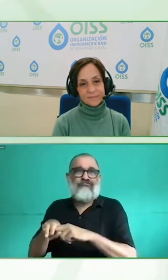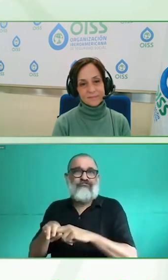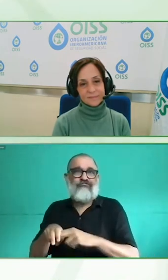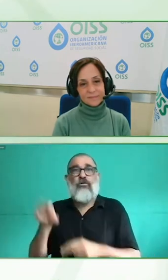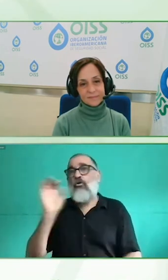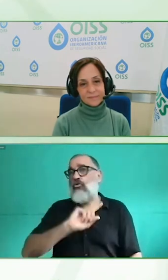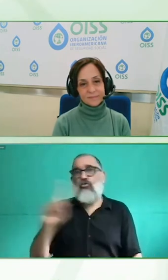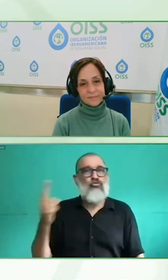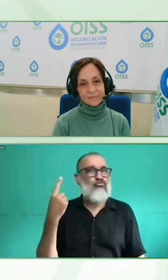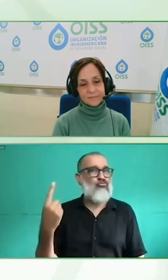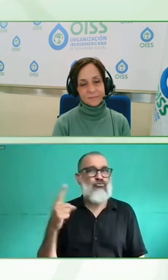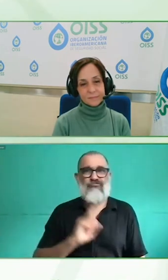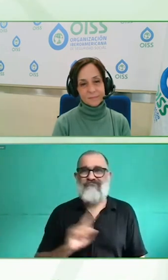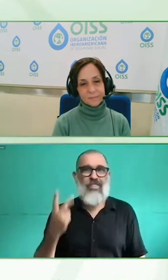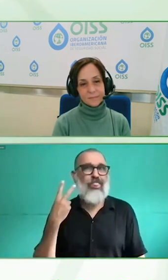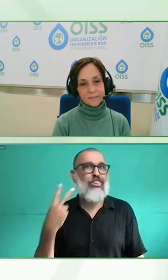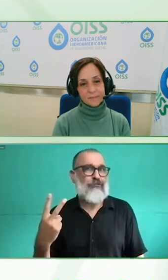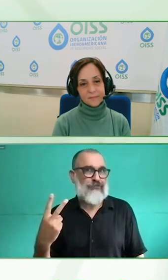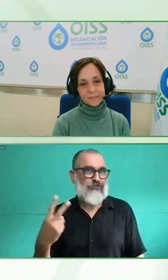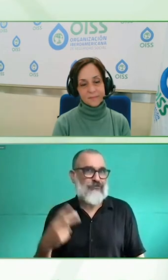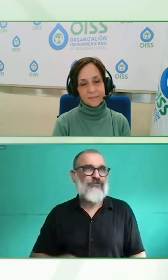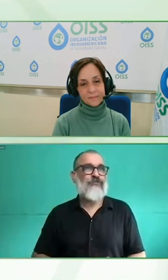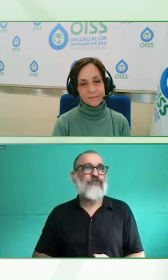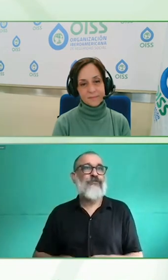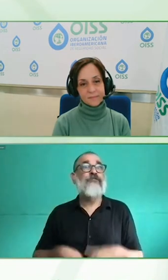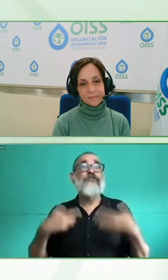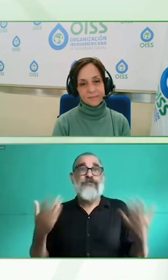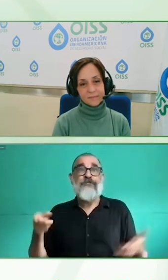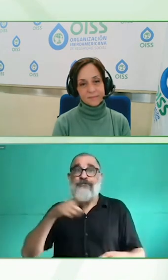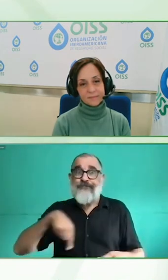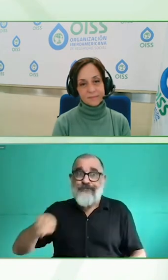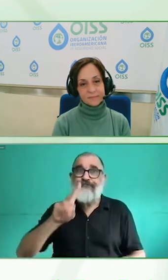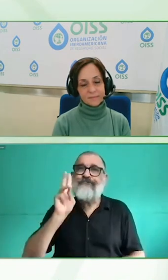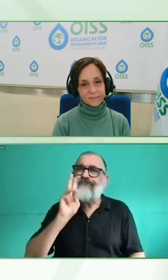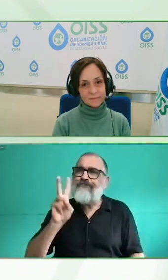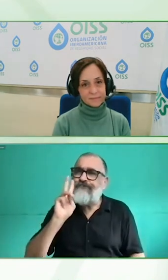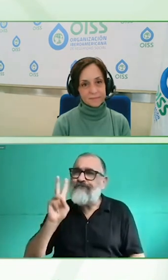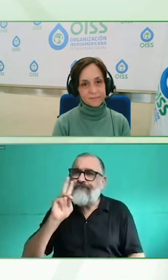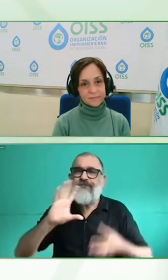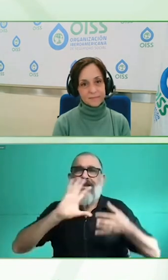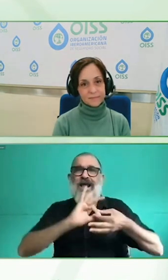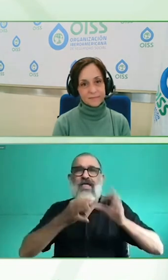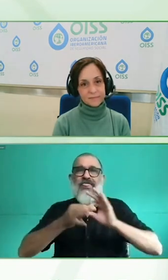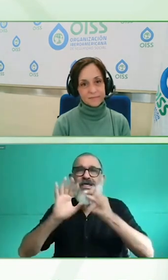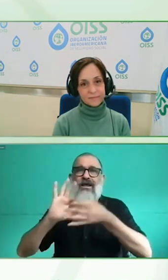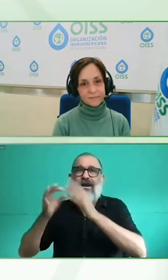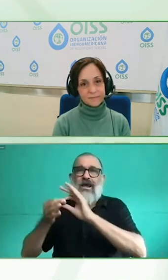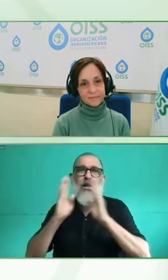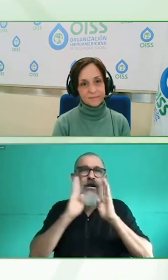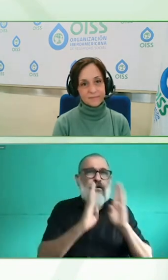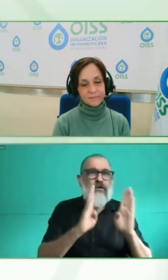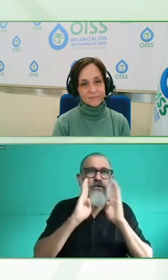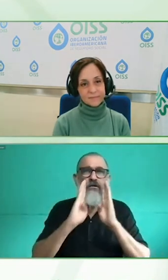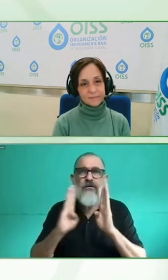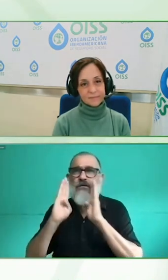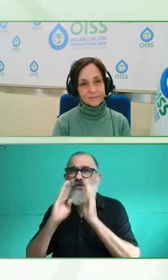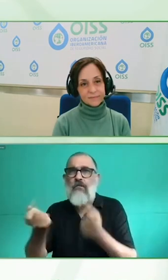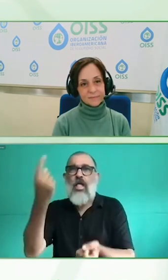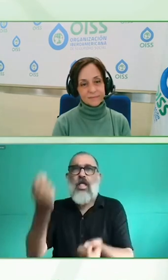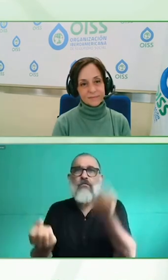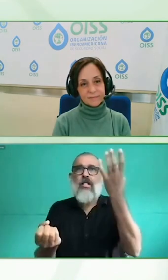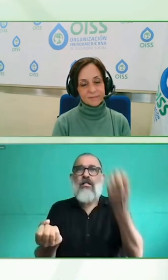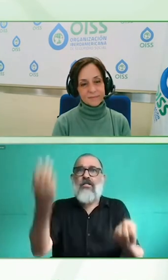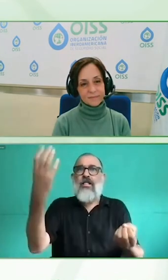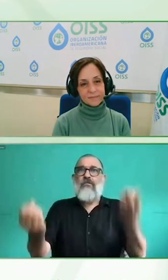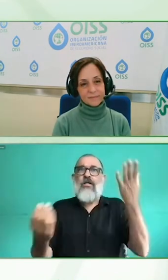simplemente analizar un proceso y entender, bueno, dónde estaban fallando, dónde eran los puntos de fricción ahí. Y una de las cosas que aparecieron ahí era, bueno, uno puede